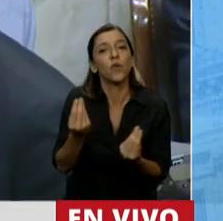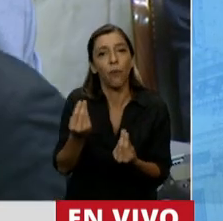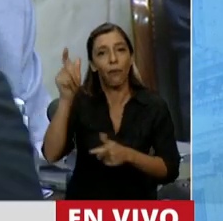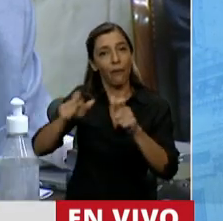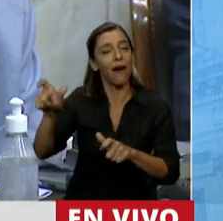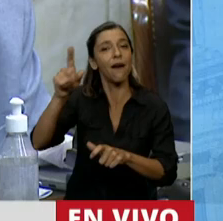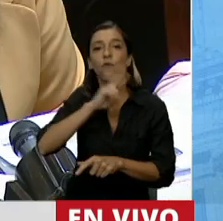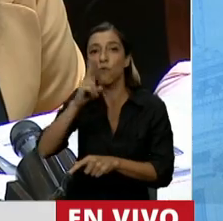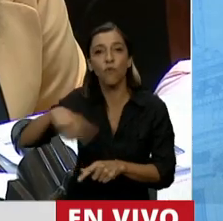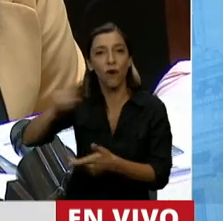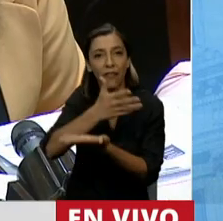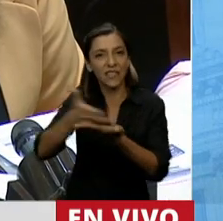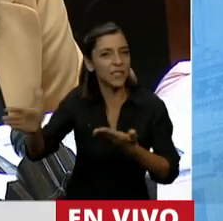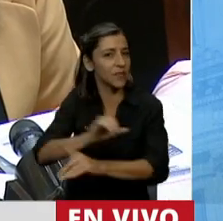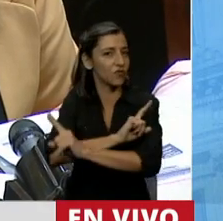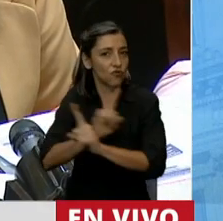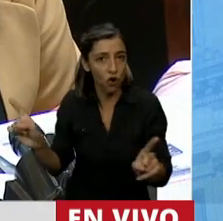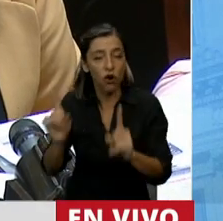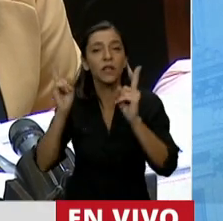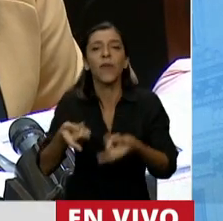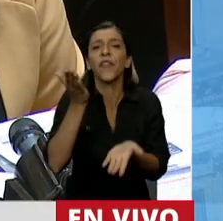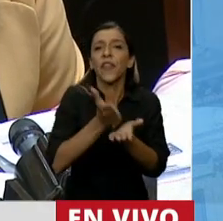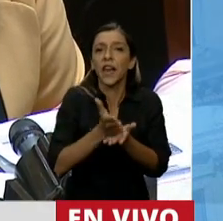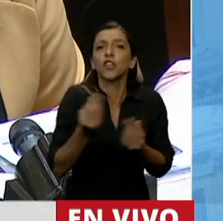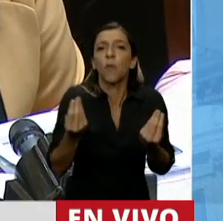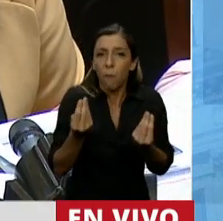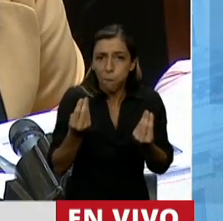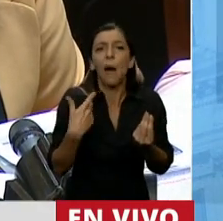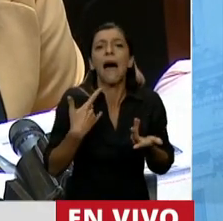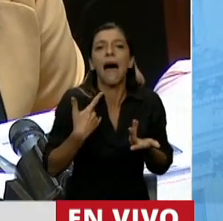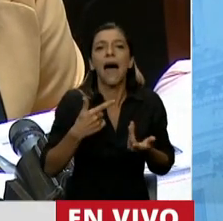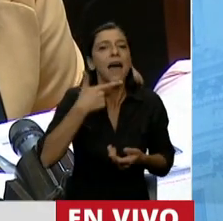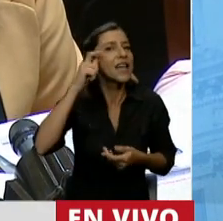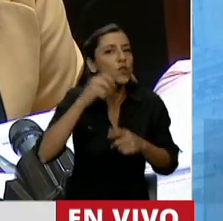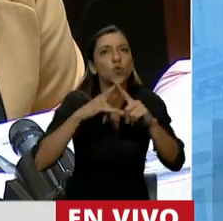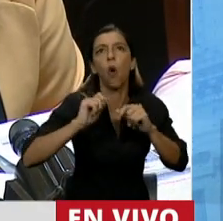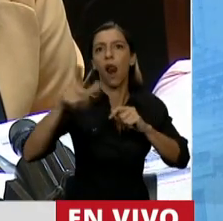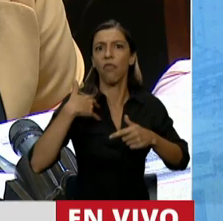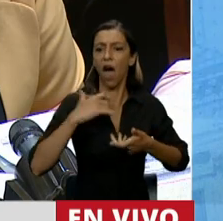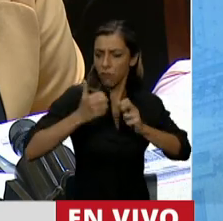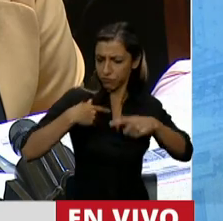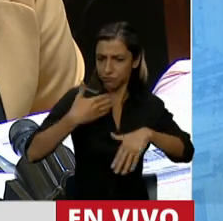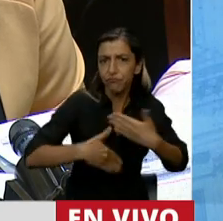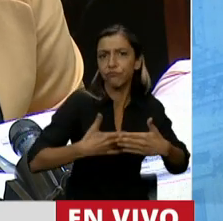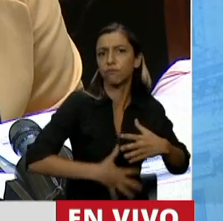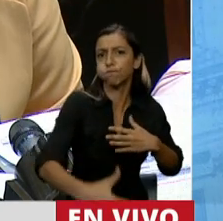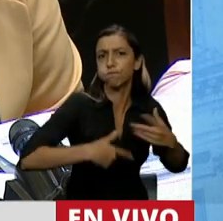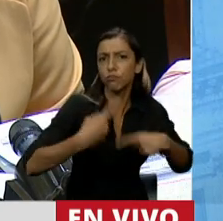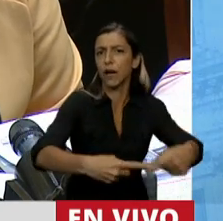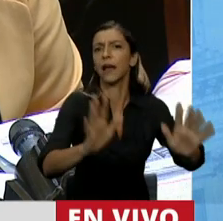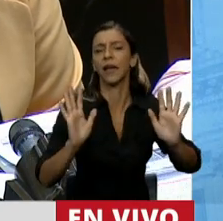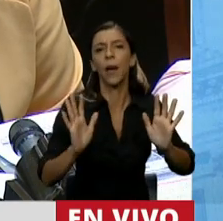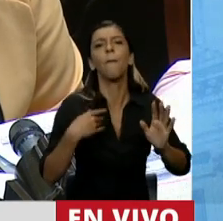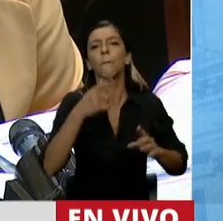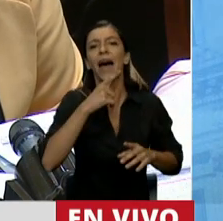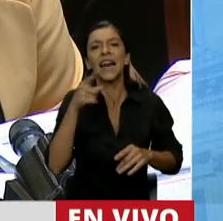y el derecho de la salud sexual y reproductiva, porque pareciera que actualmente se confunden esos derechos con el